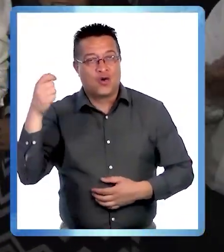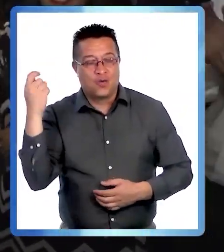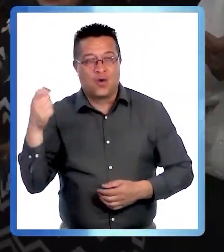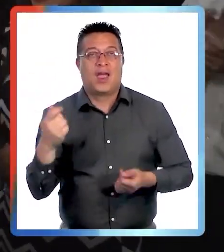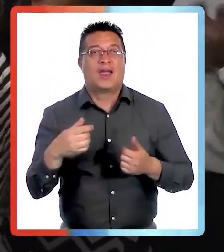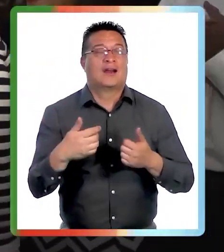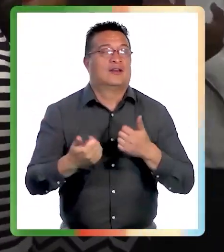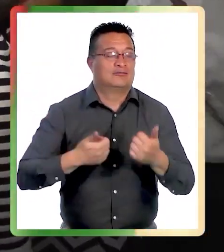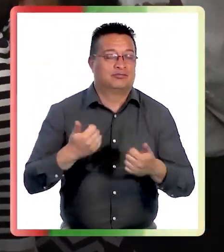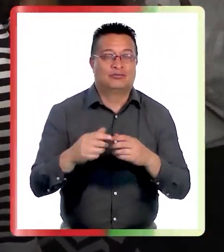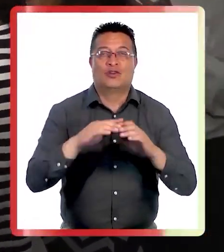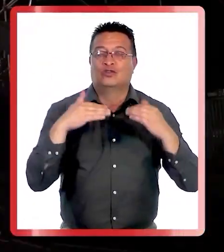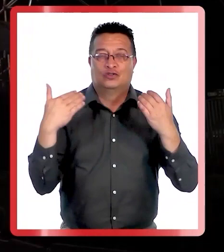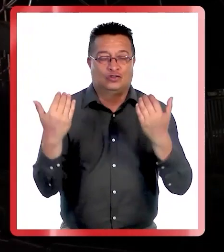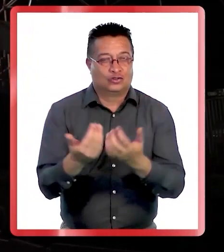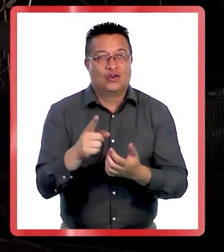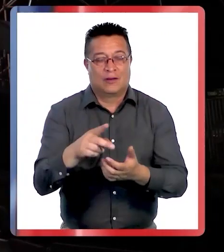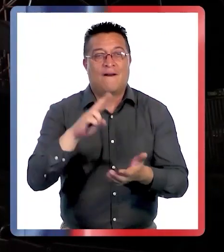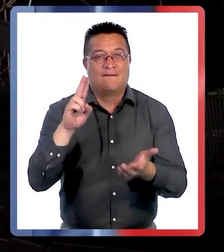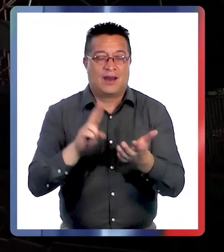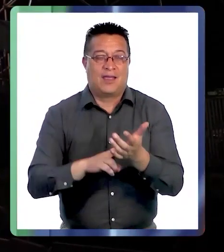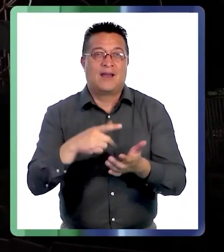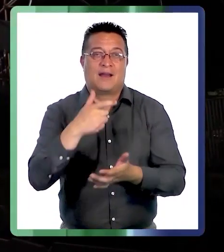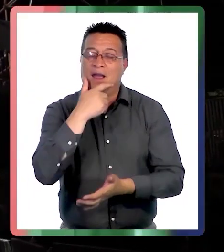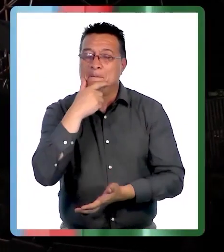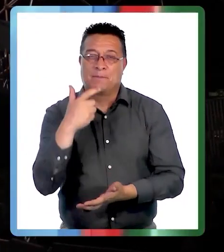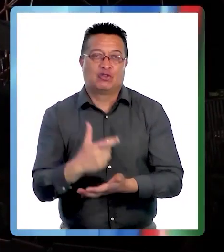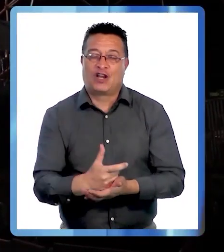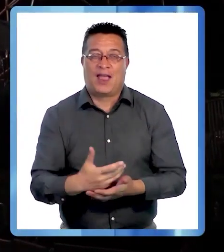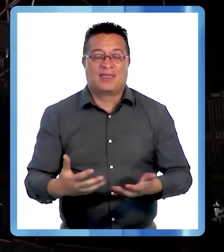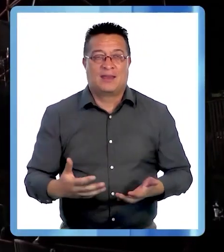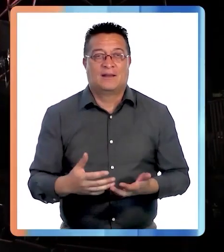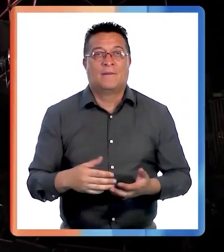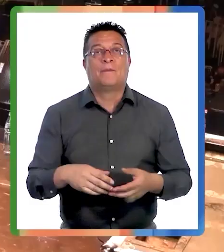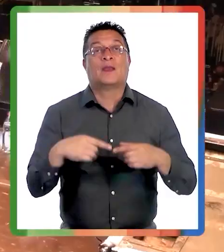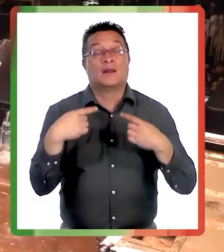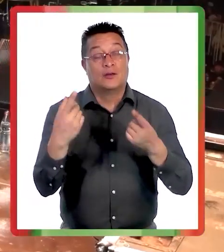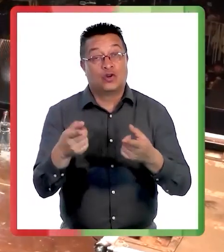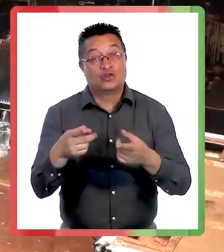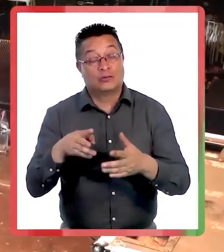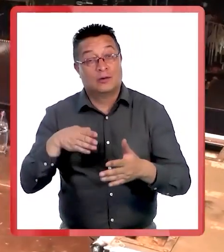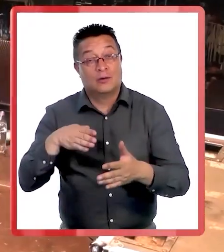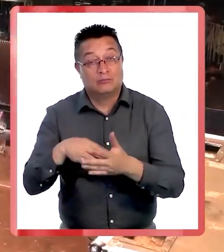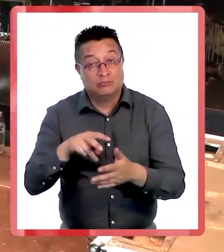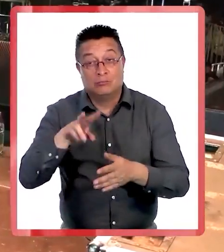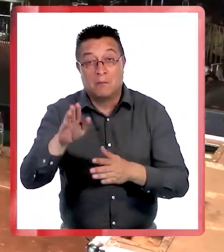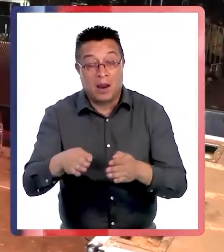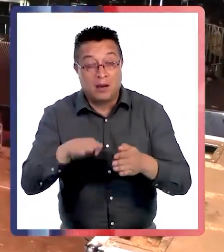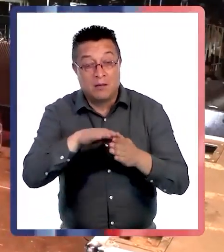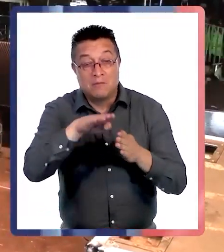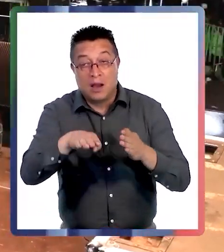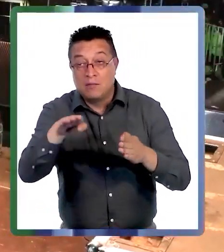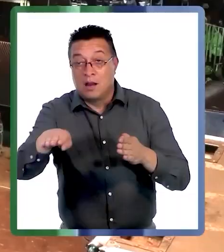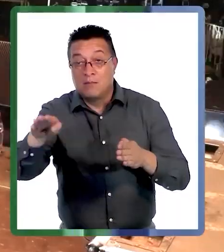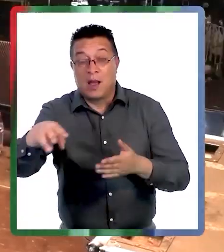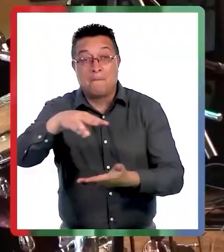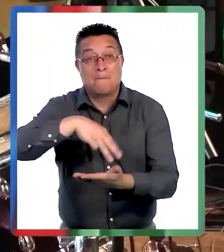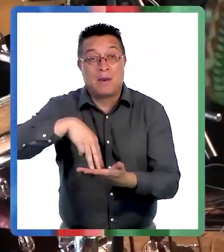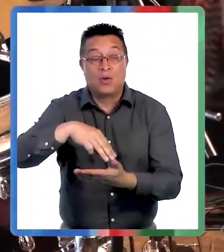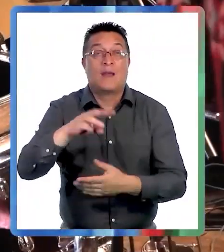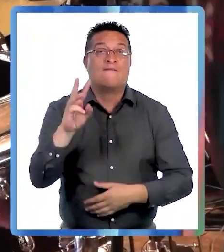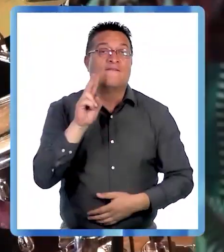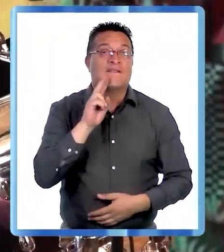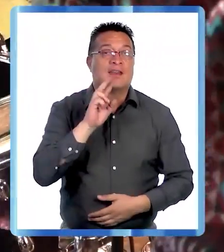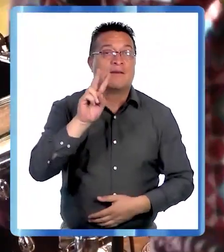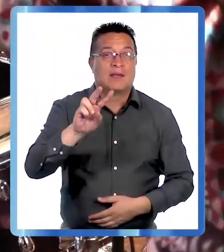folclorista que estaba ahí fue realmente impresionante. La siguiente detención de trenes culturales en el Maule será este viernes